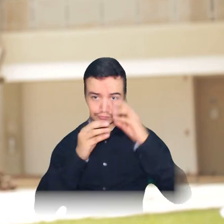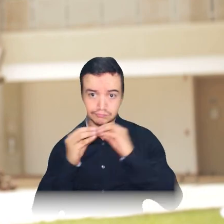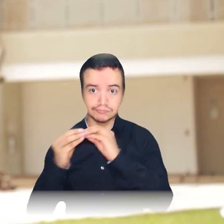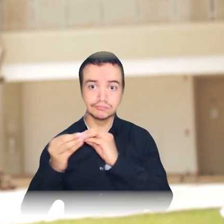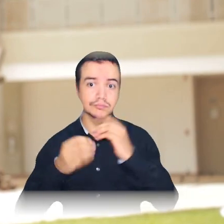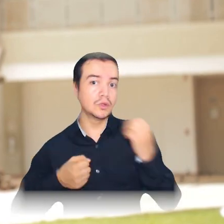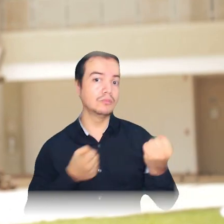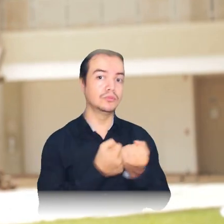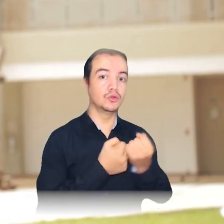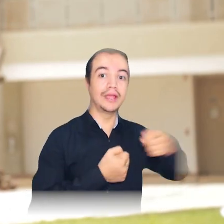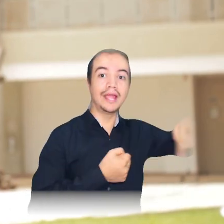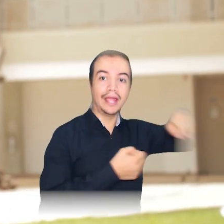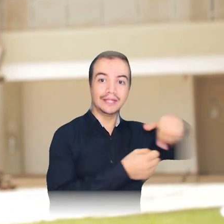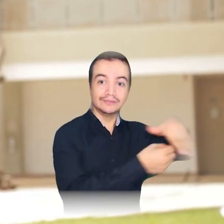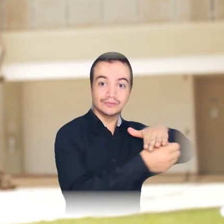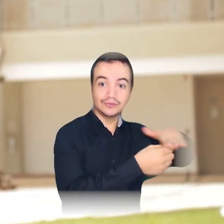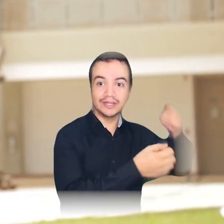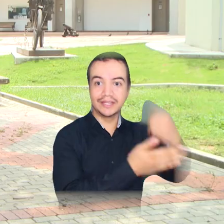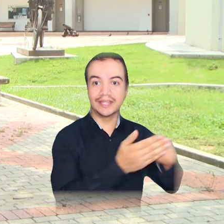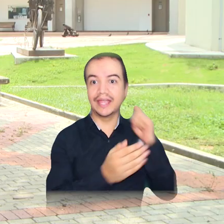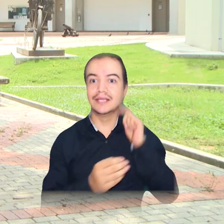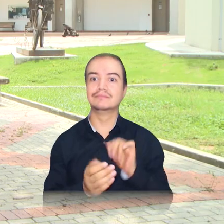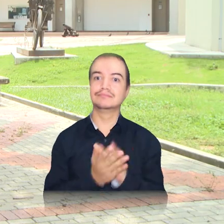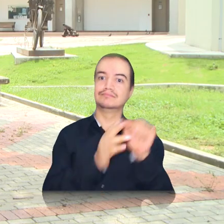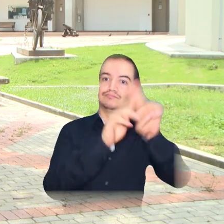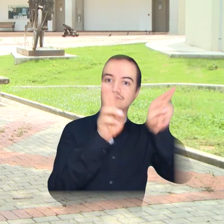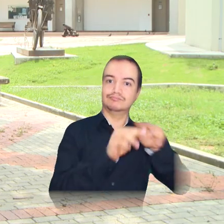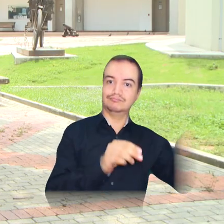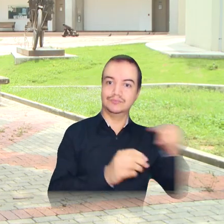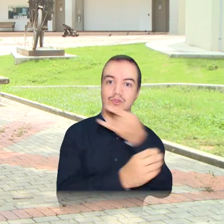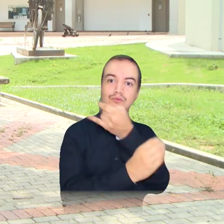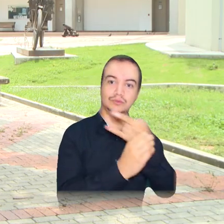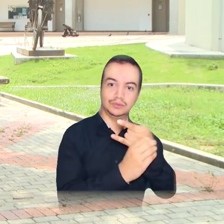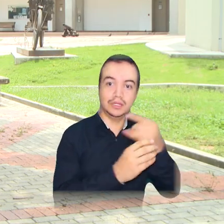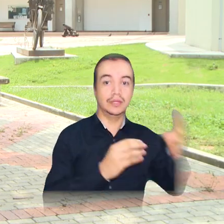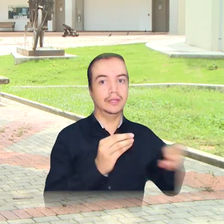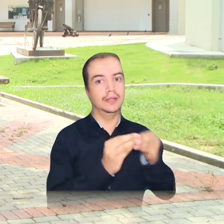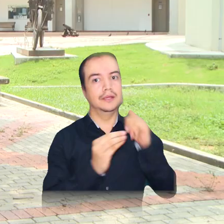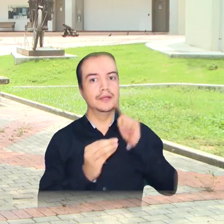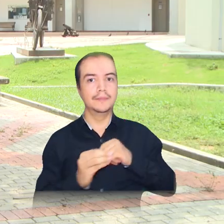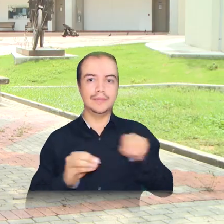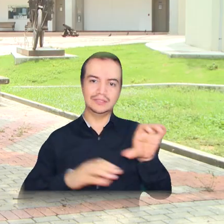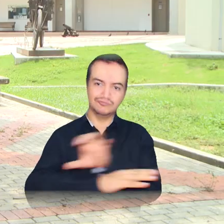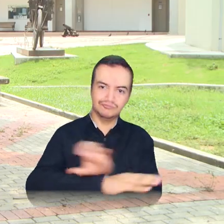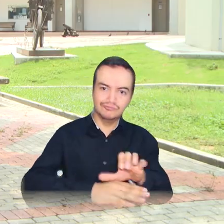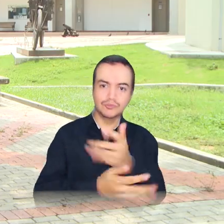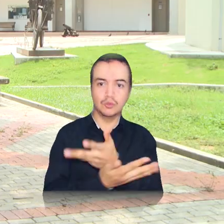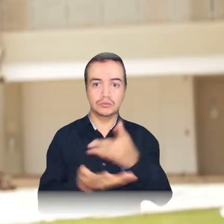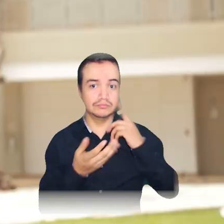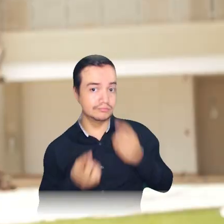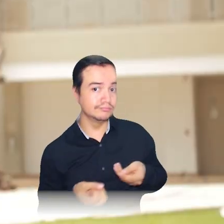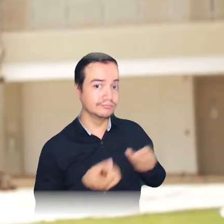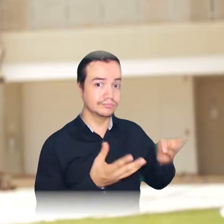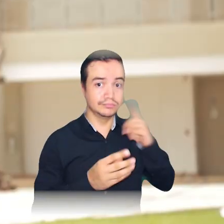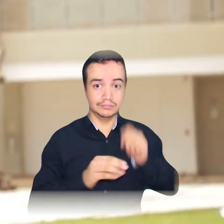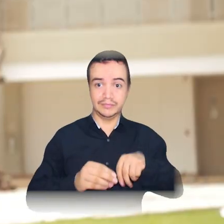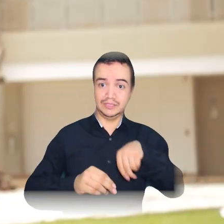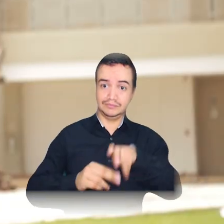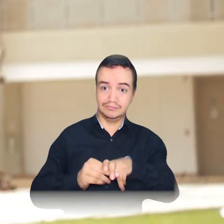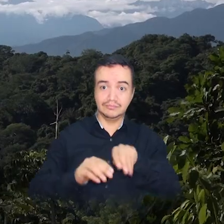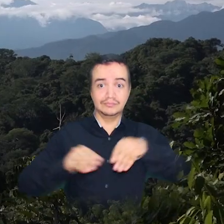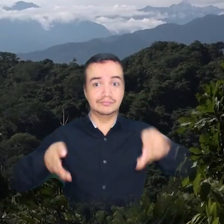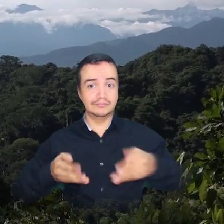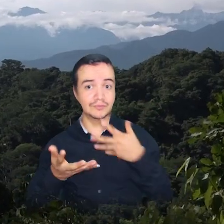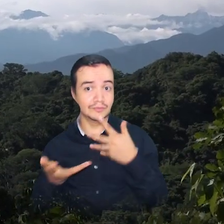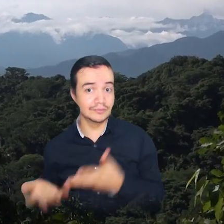dotando a Murumuque con internet satelital, dispositivos electrónicos, mobiliario, material educativo y energía solar.